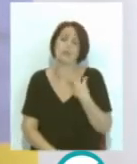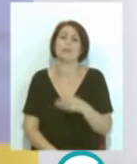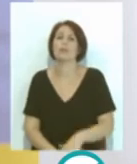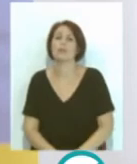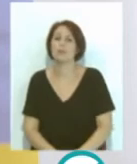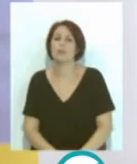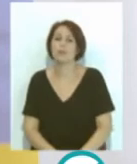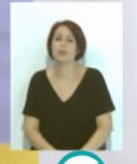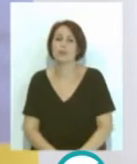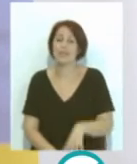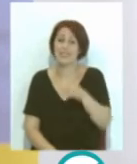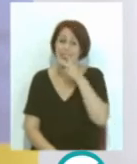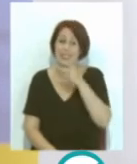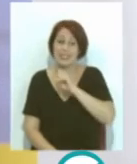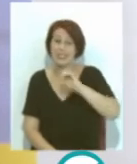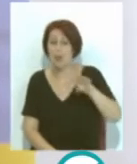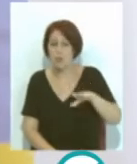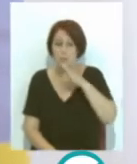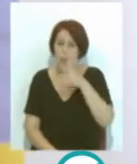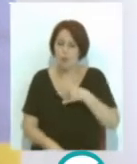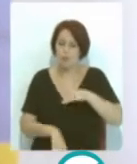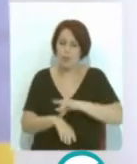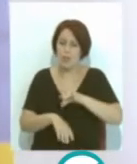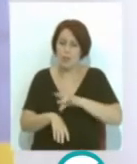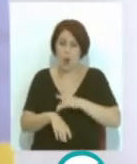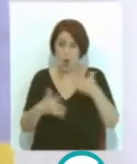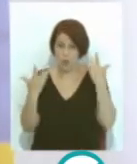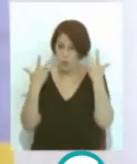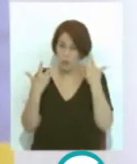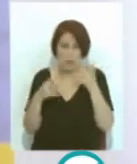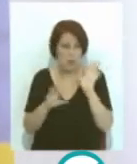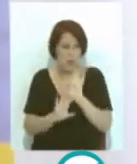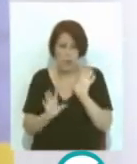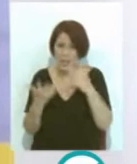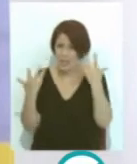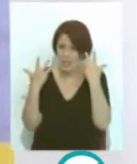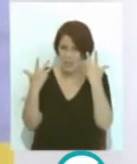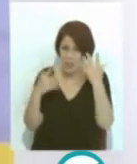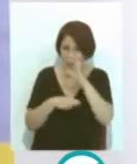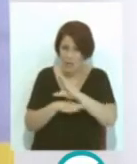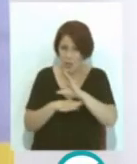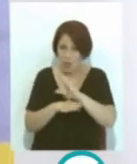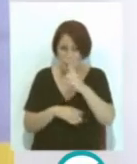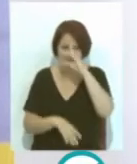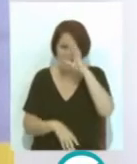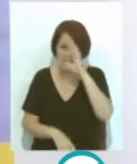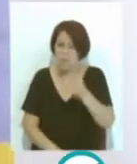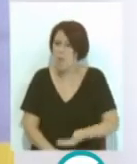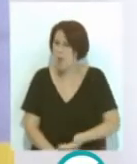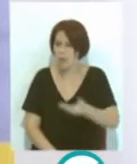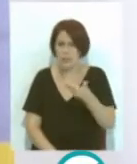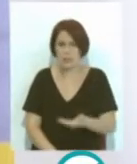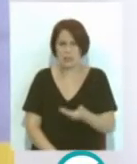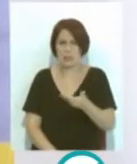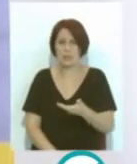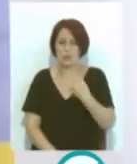el tabaco por un consejo, solo y exclusivamente por un consejo clínico. O sea, que imagínense qué importante es, ¿no?